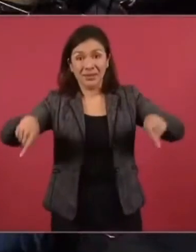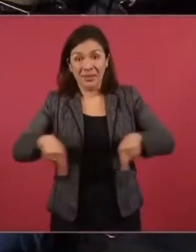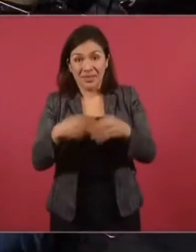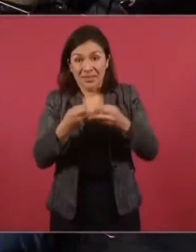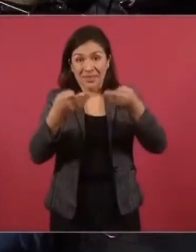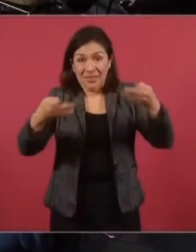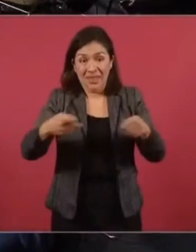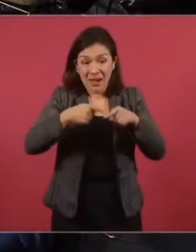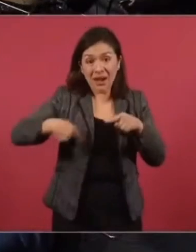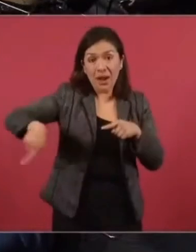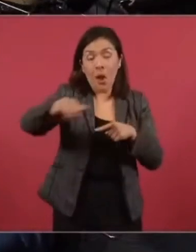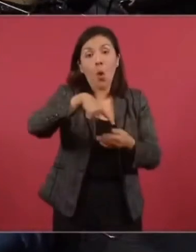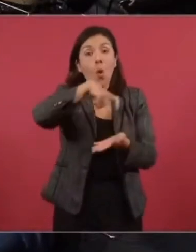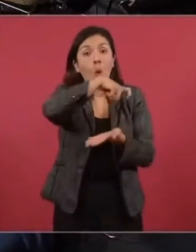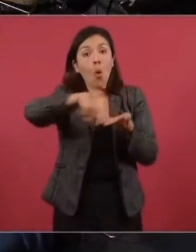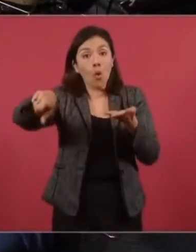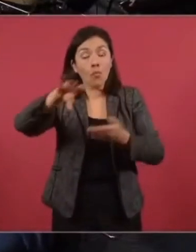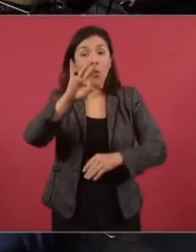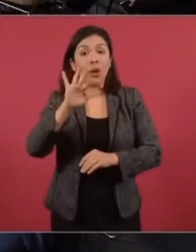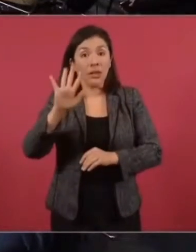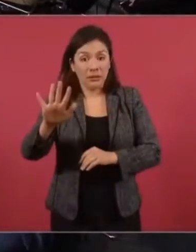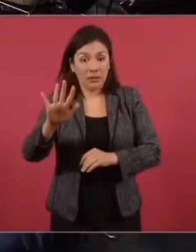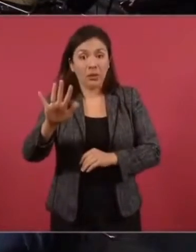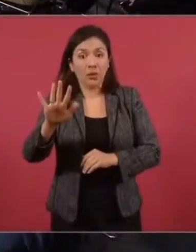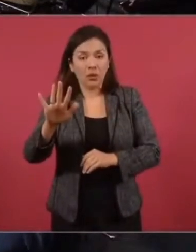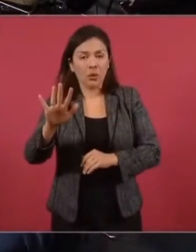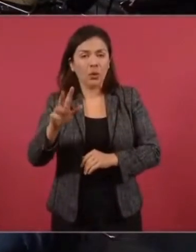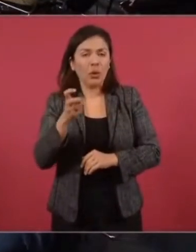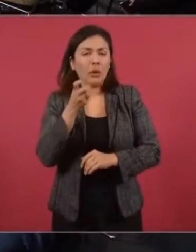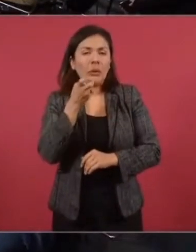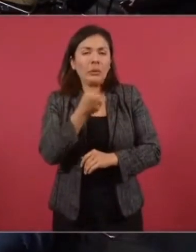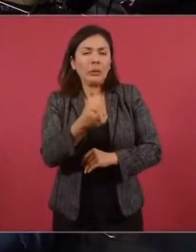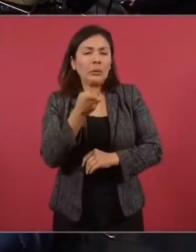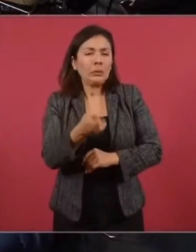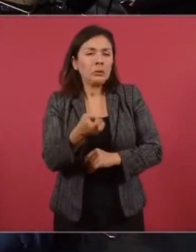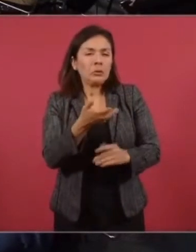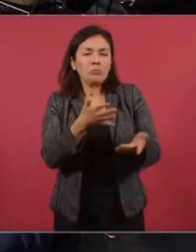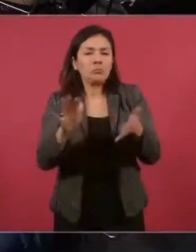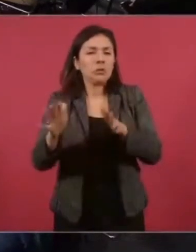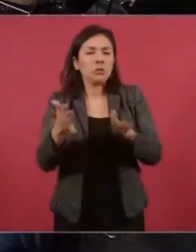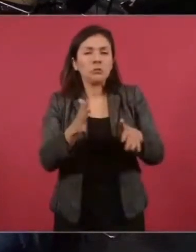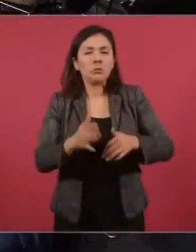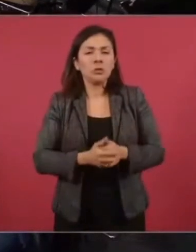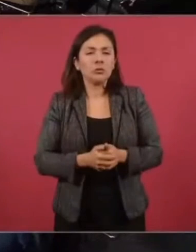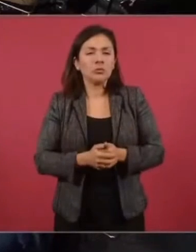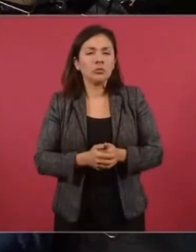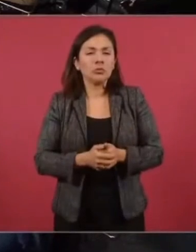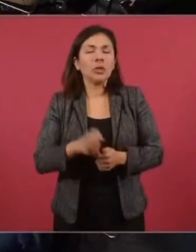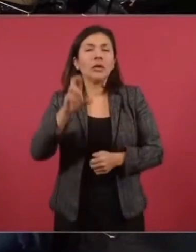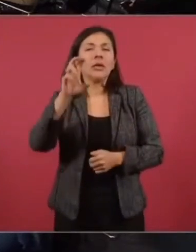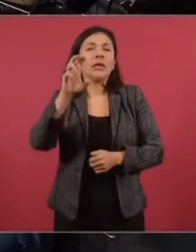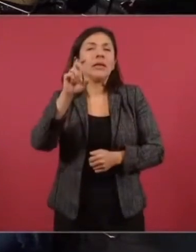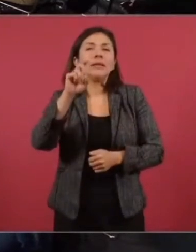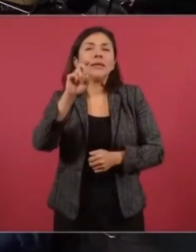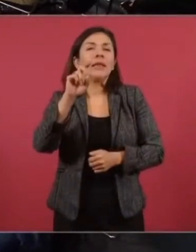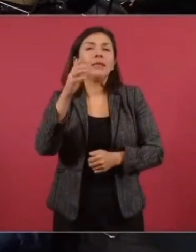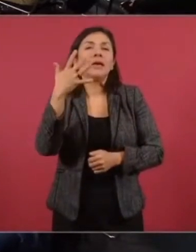45 hectáreas. Son como 35 zócalos.